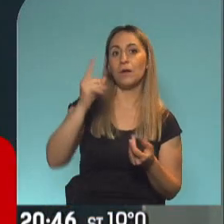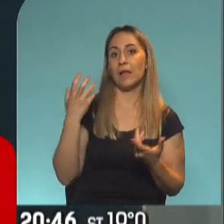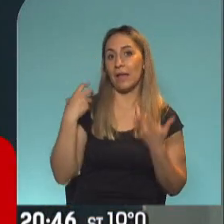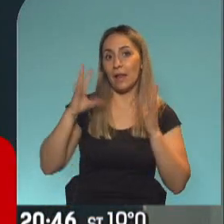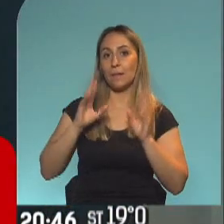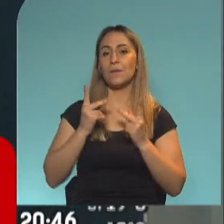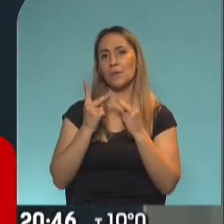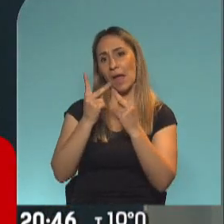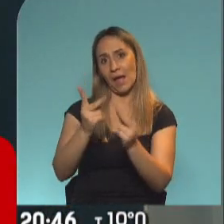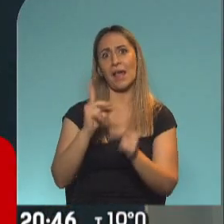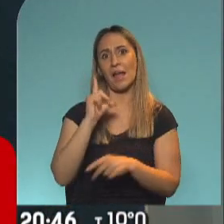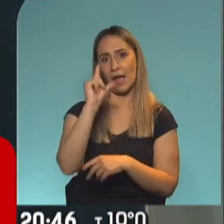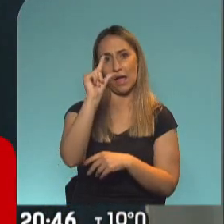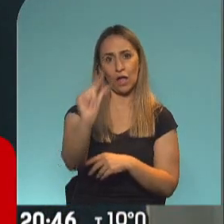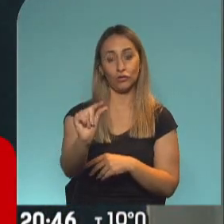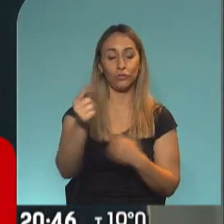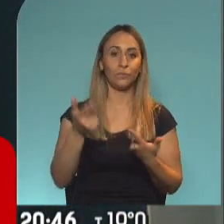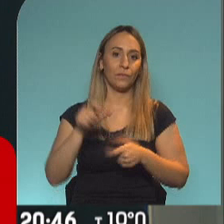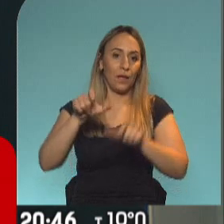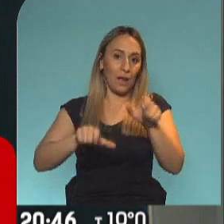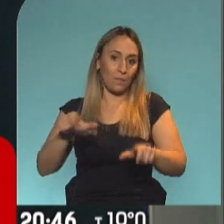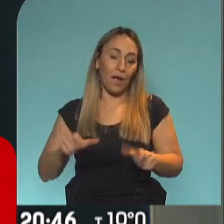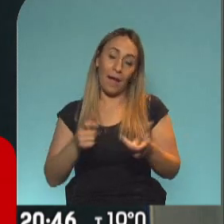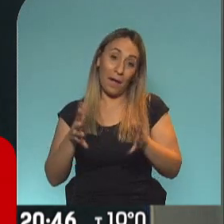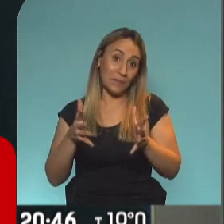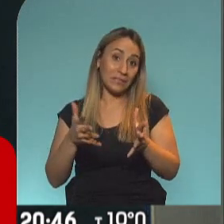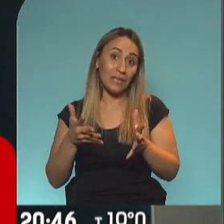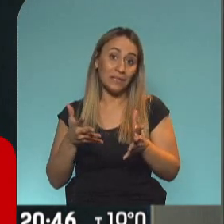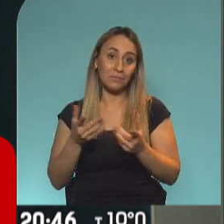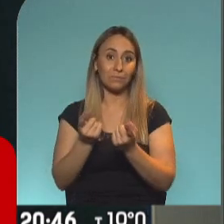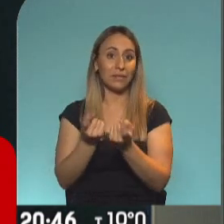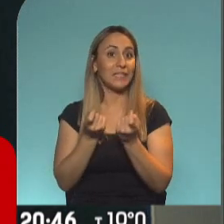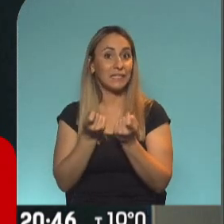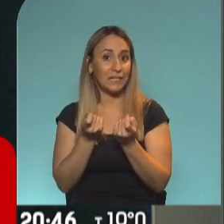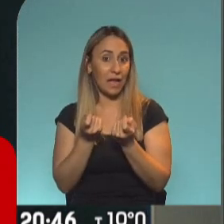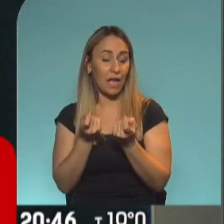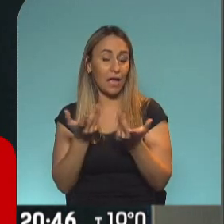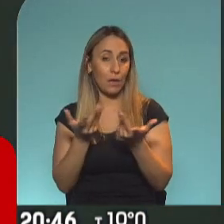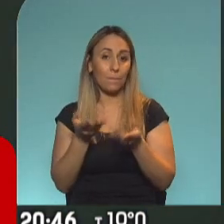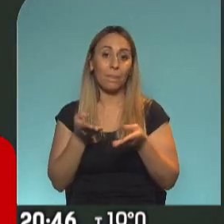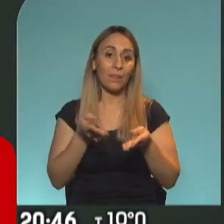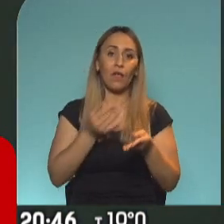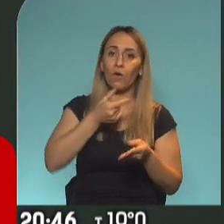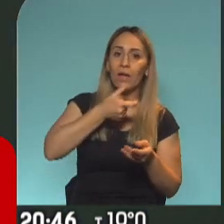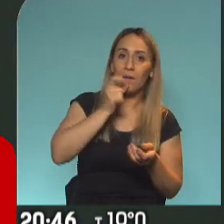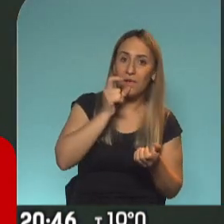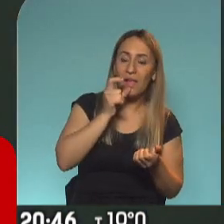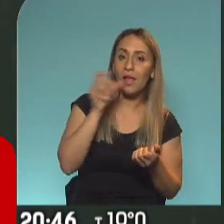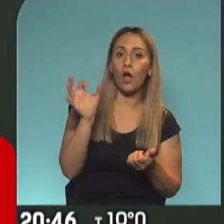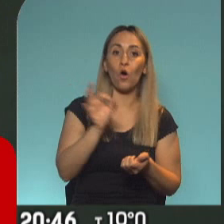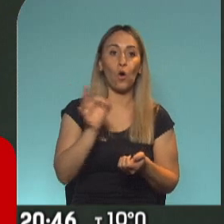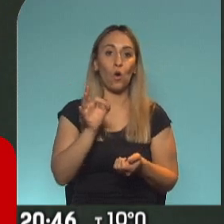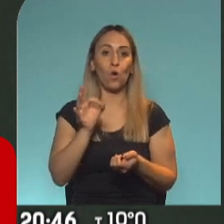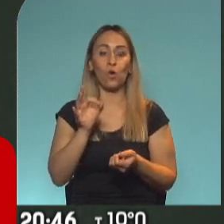largos y el pasajero por ahí a veces necesita del servicio de un café o